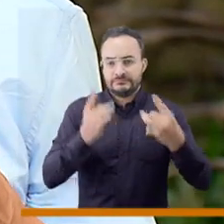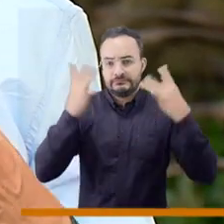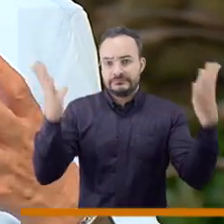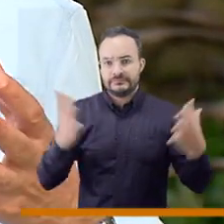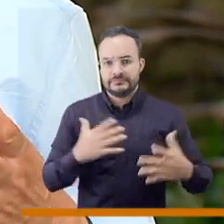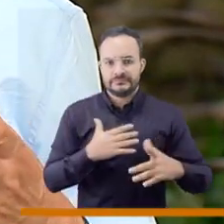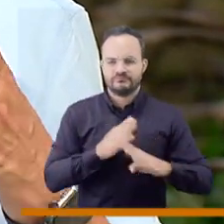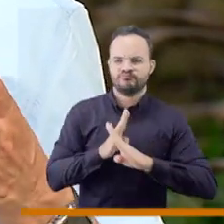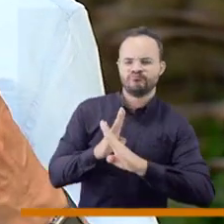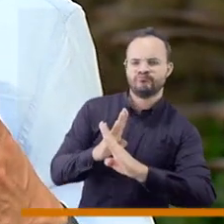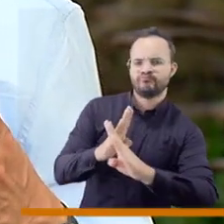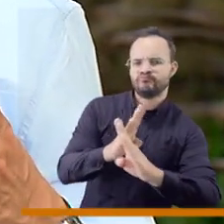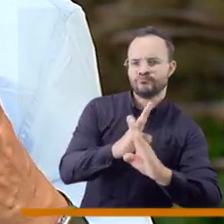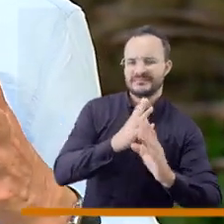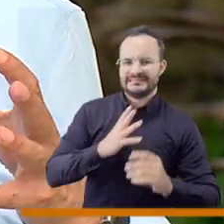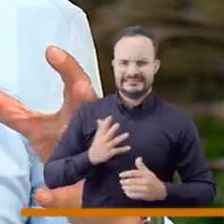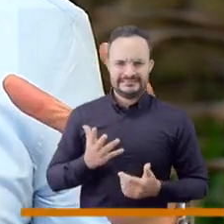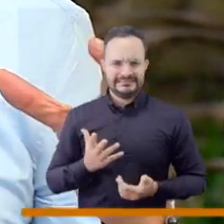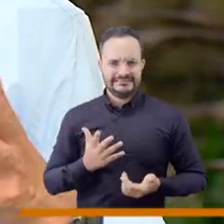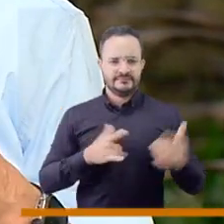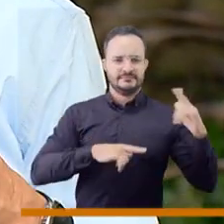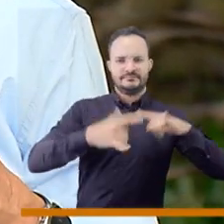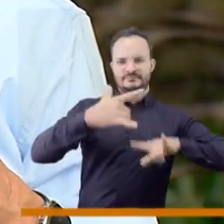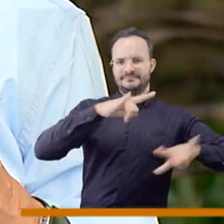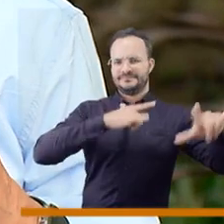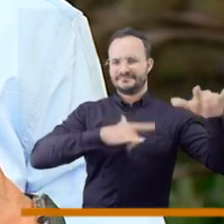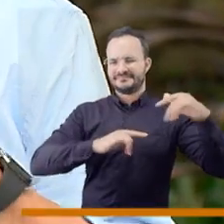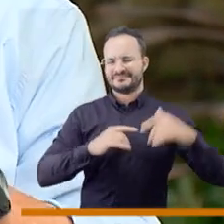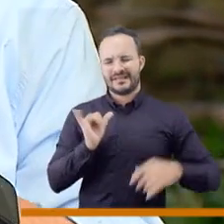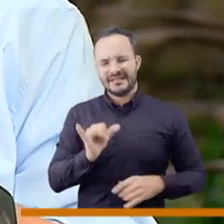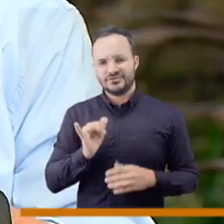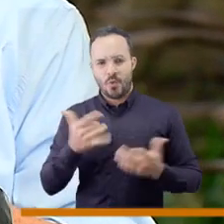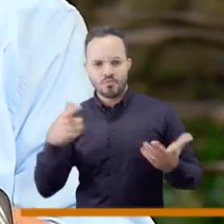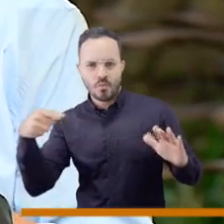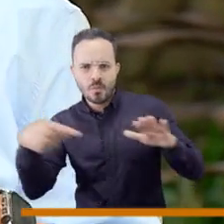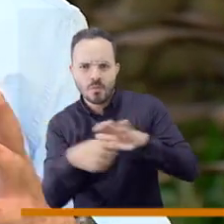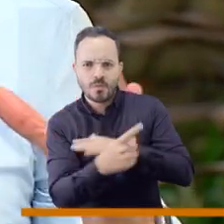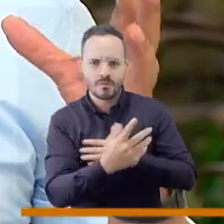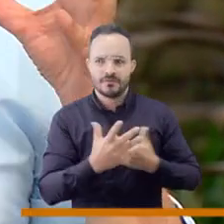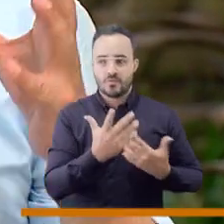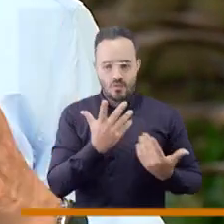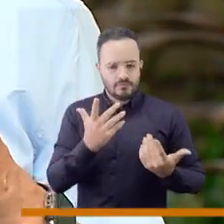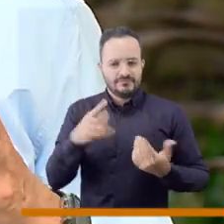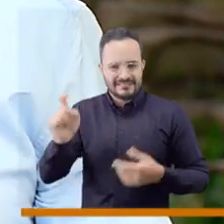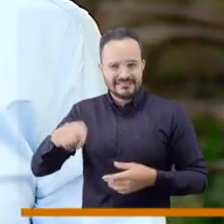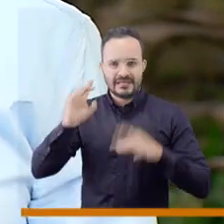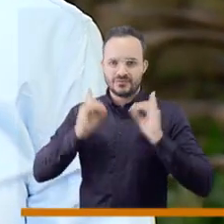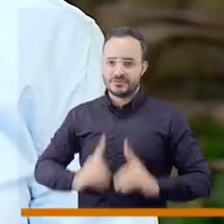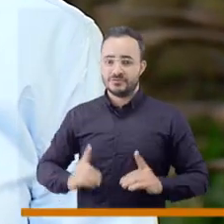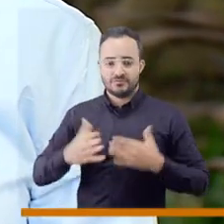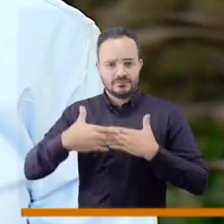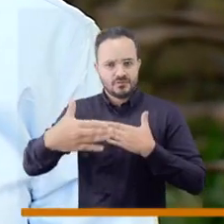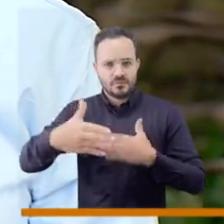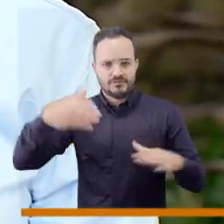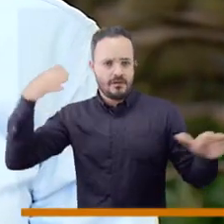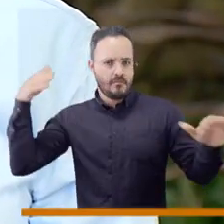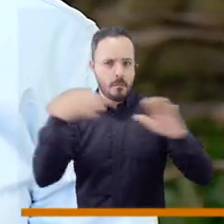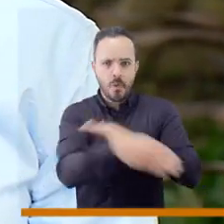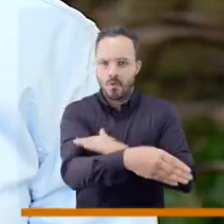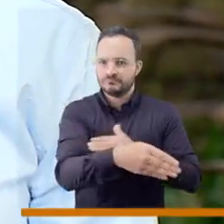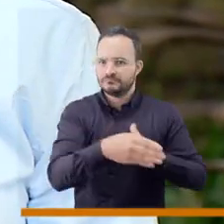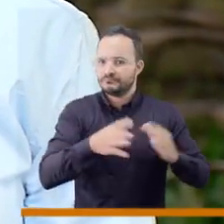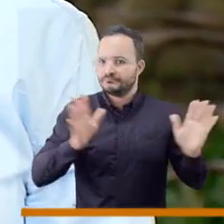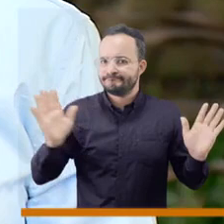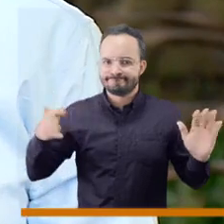delincuencia y criminalidad muy grandes que se convierten en unos guetos impenetrables que yo creo que la ciudad también tiene que tomar